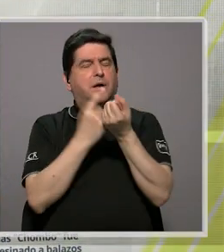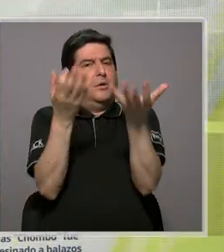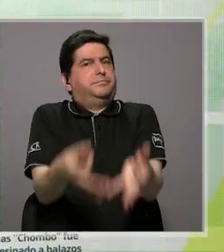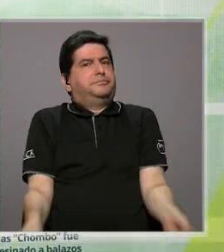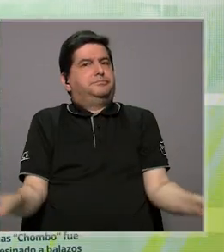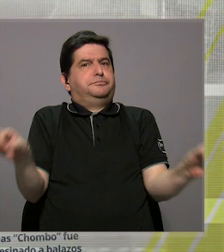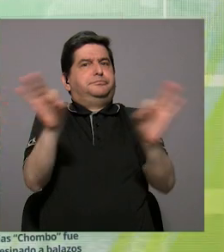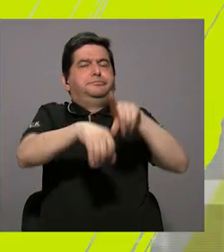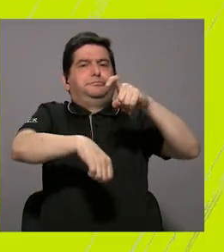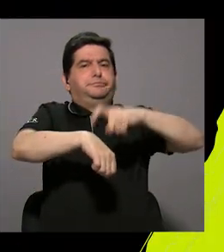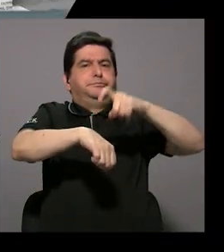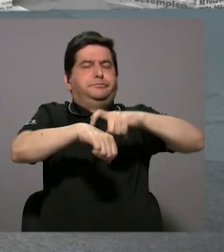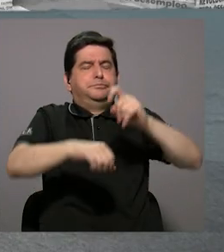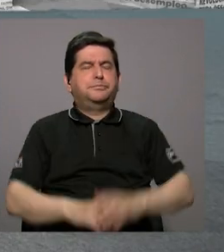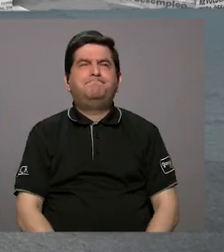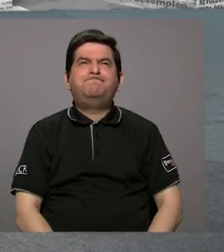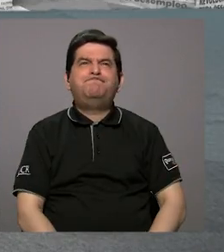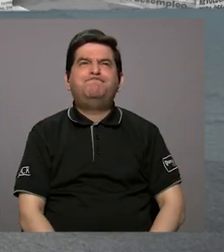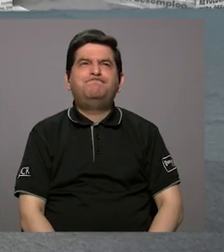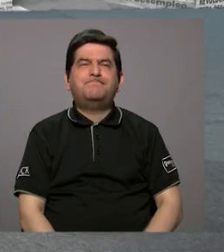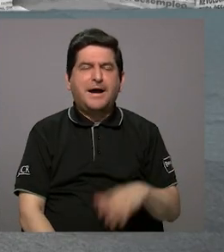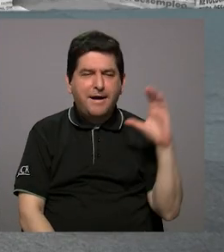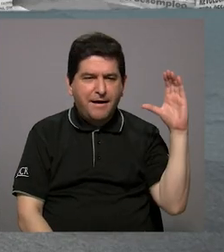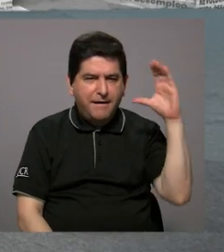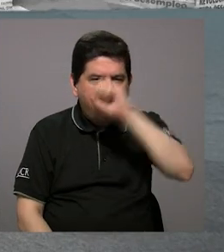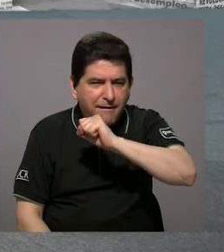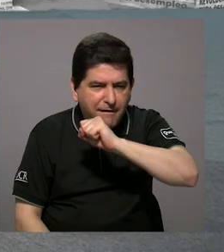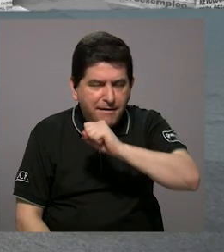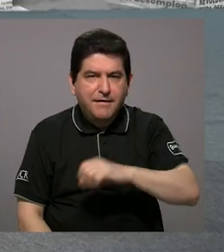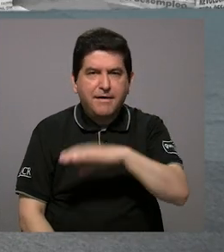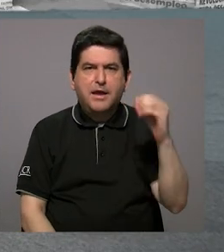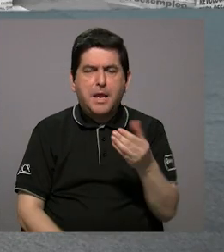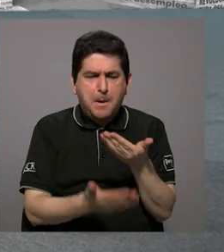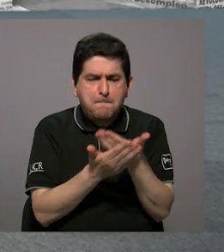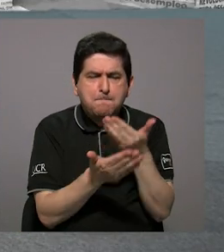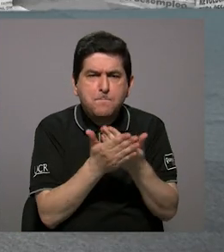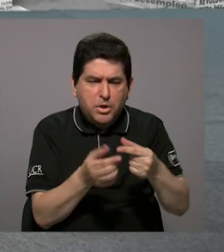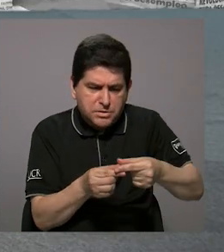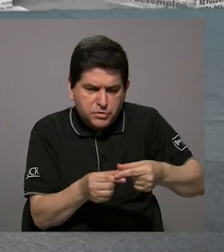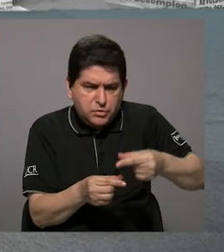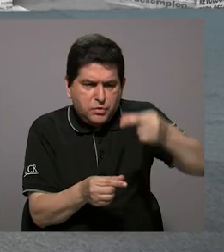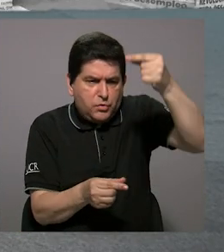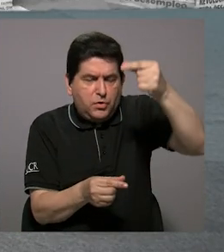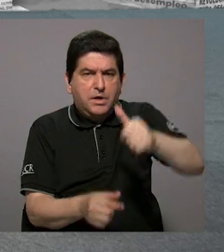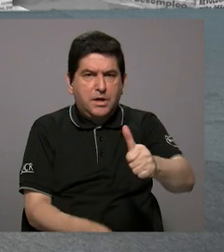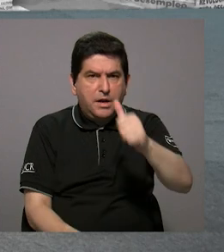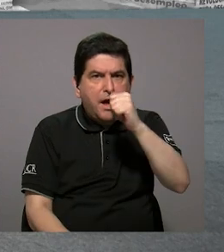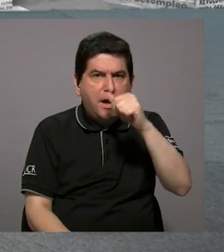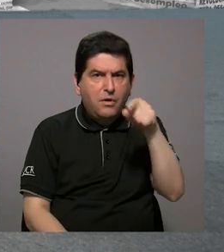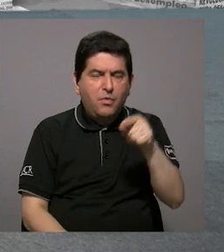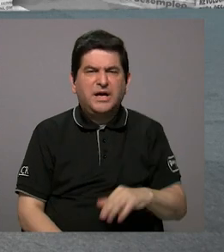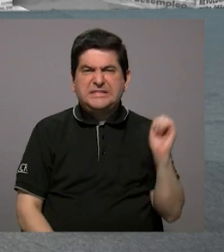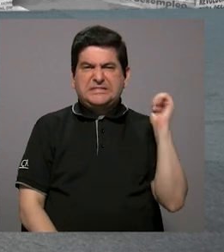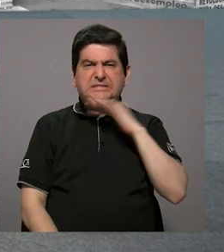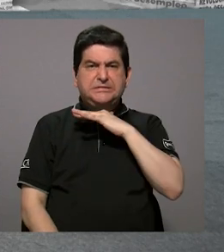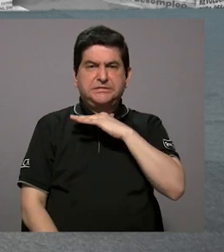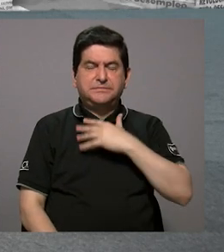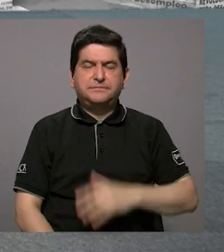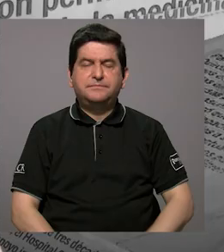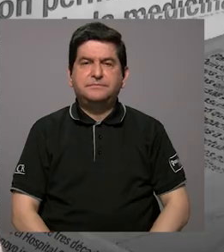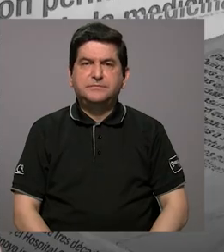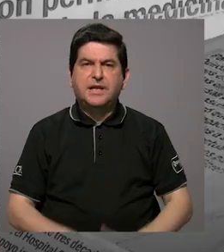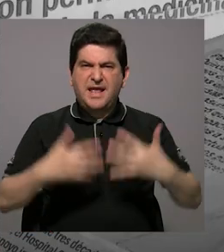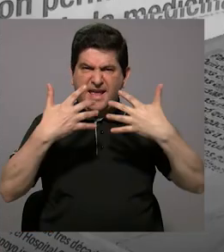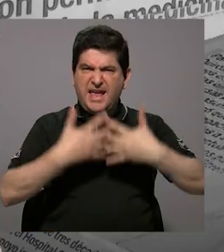factor importante a la hora de tratar de detectarlos y de cómo muestrear los cuerpos de agua que estaban contaminados.